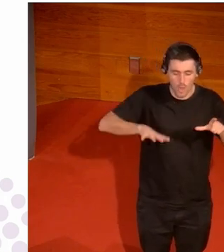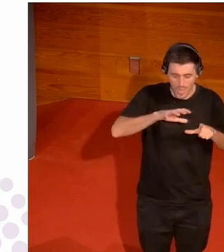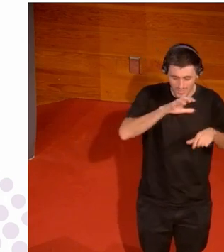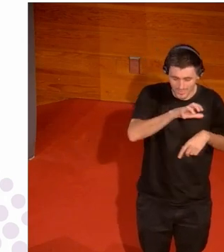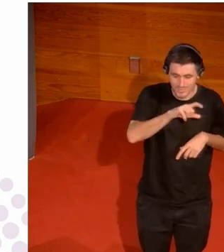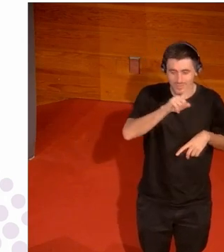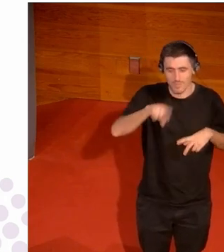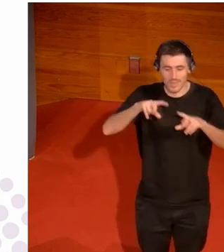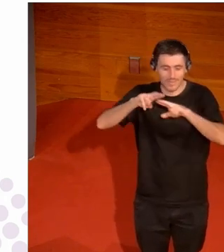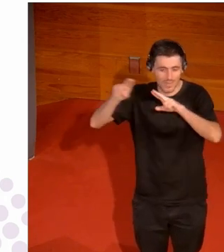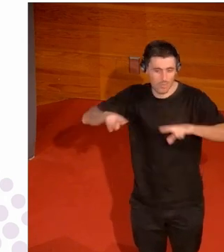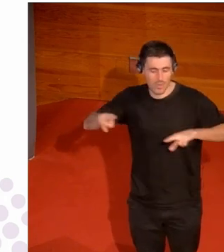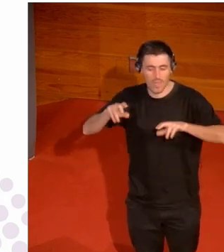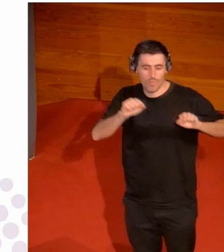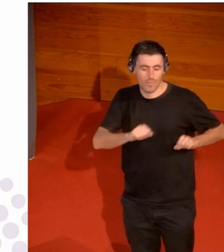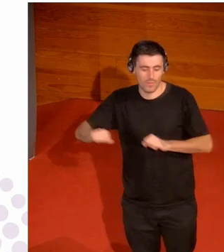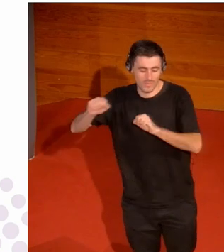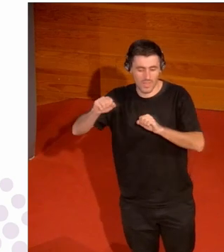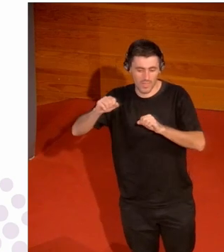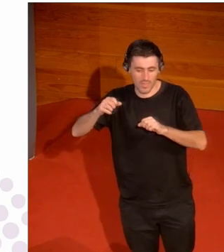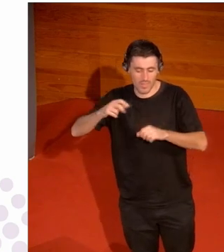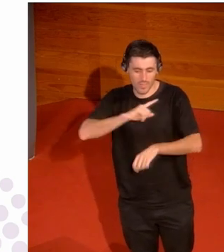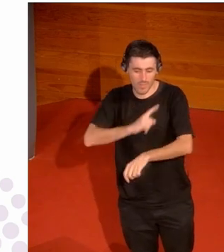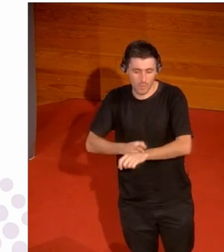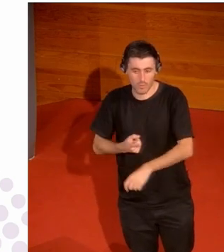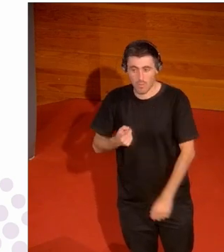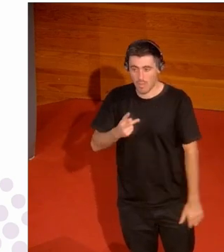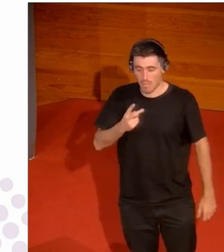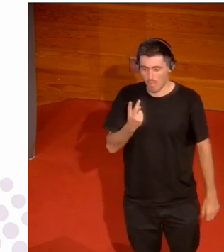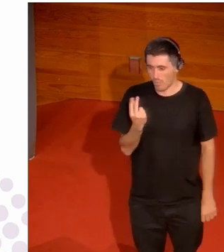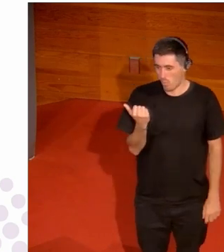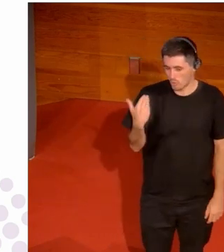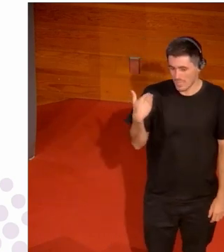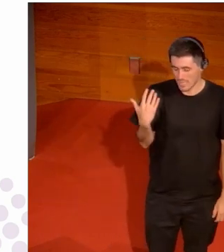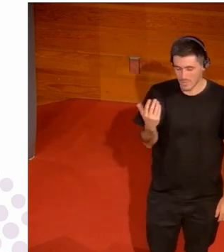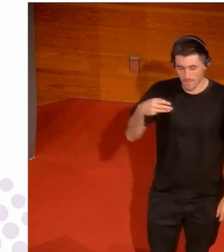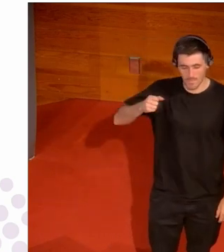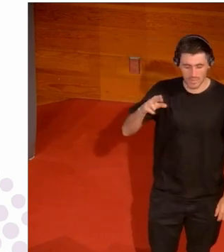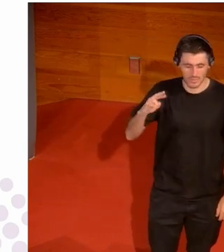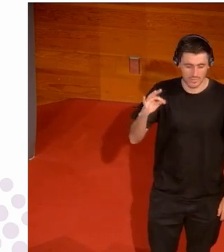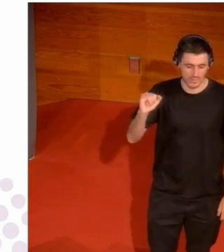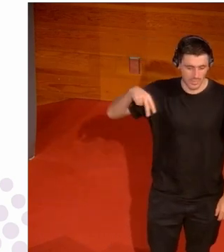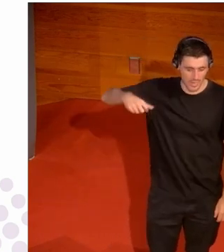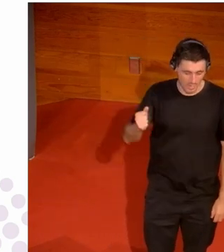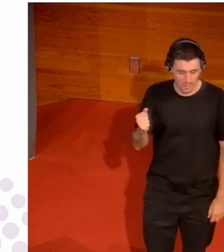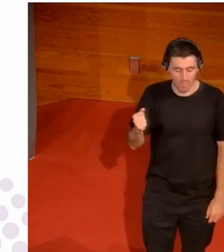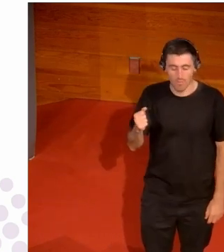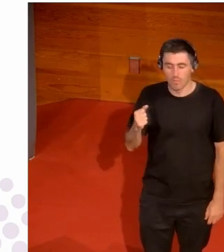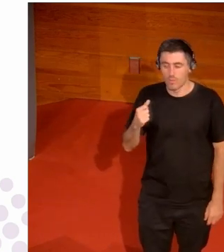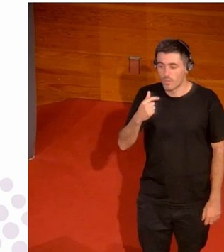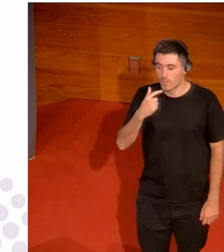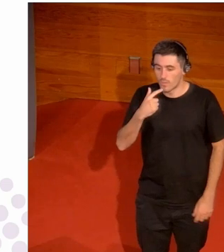de defensa del deporte es decir Martín Ana Bratiloba ha puesto hace dos días un tuit con una de las jugadoras paralímpicas que va a